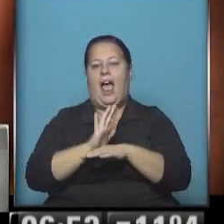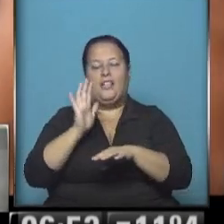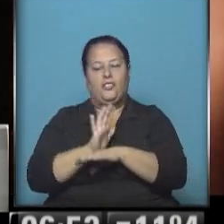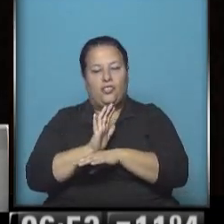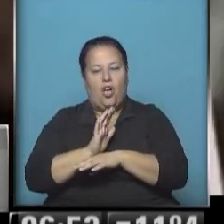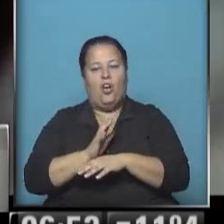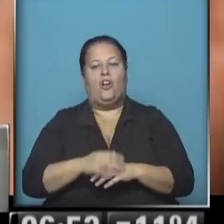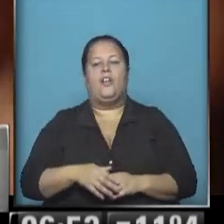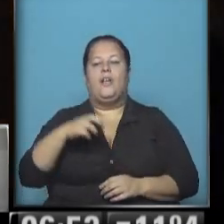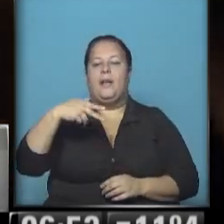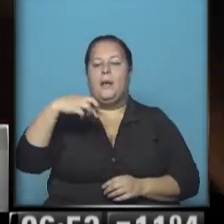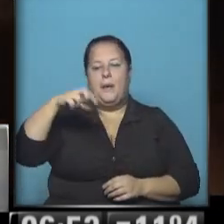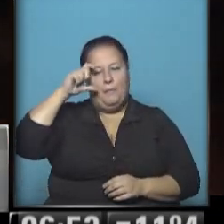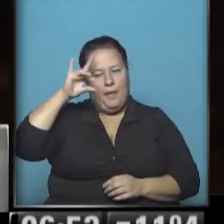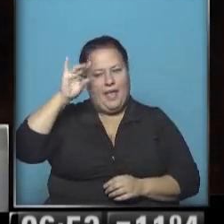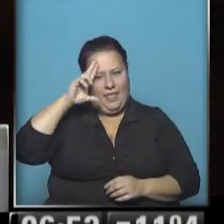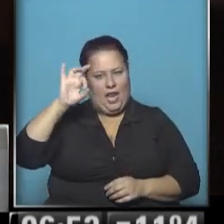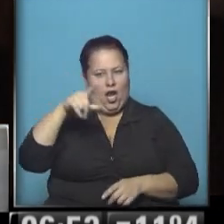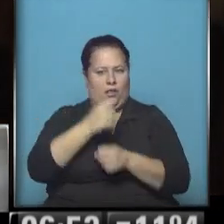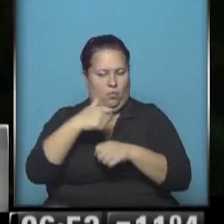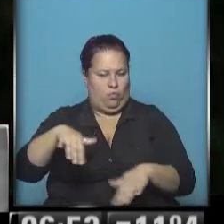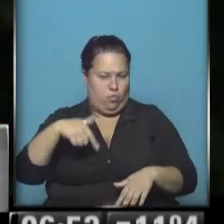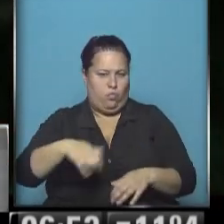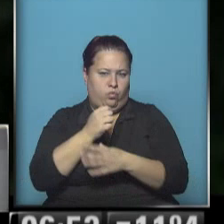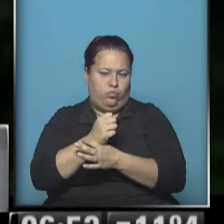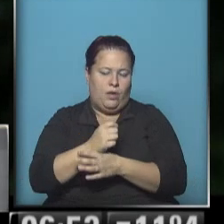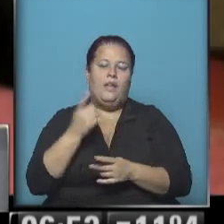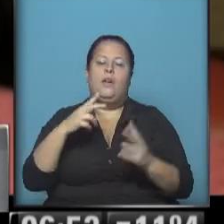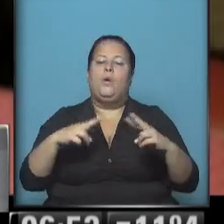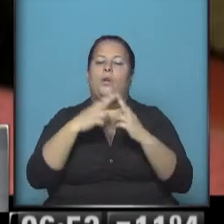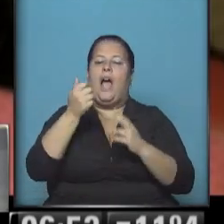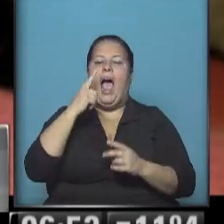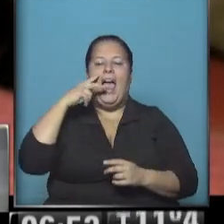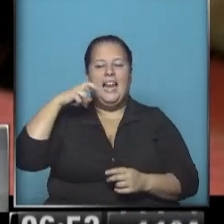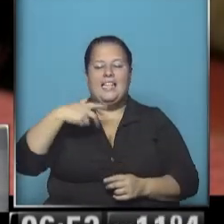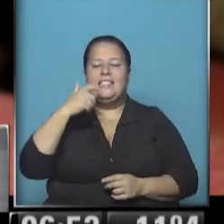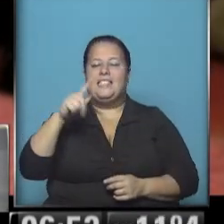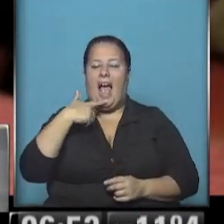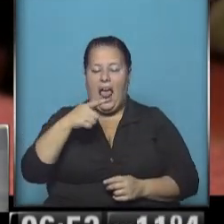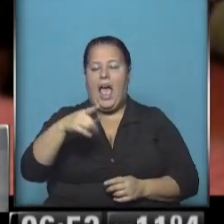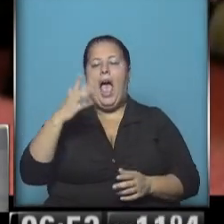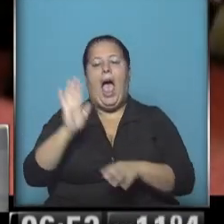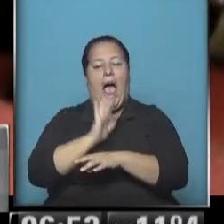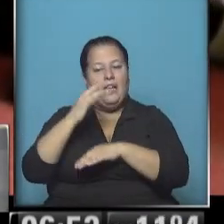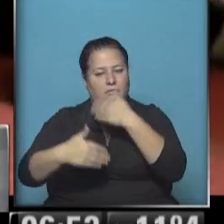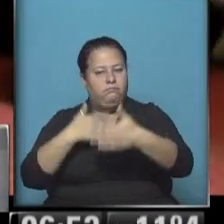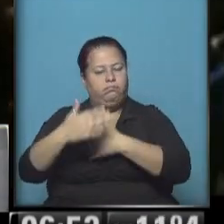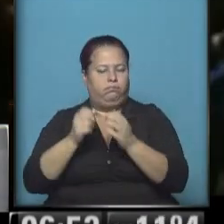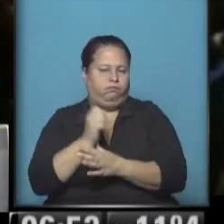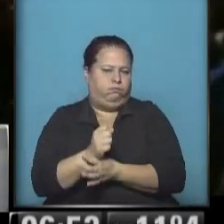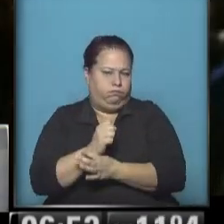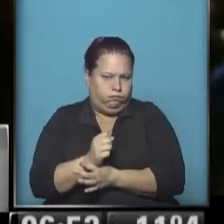Santiago Pedrero, que tiene un muy buen trabajo acá, y quien se cruza es Aileen Salas, una actriz que cada día que pasa es más